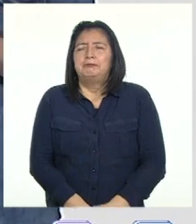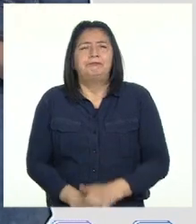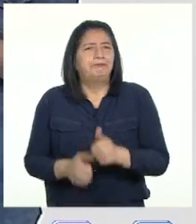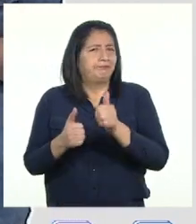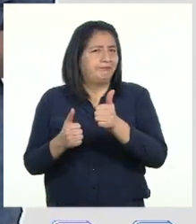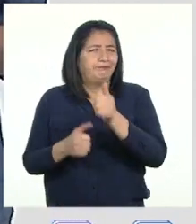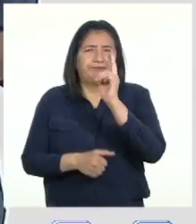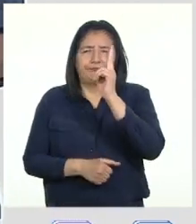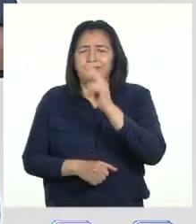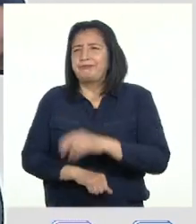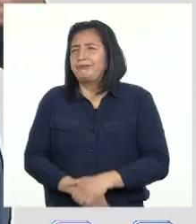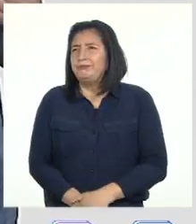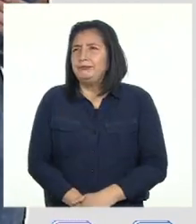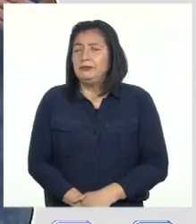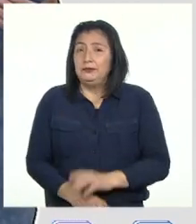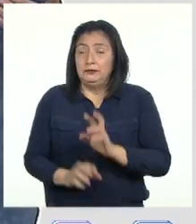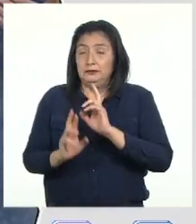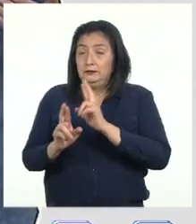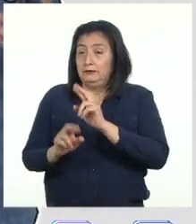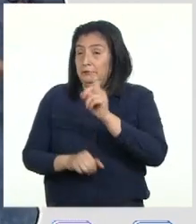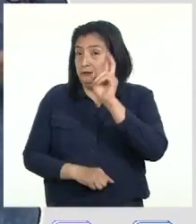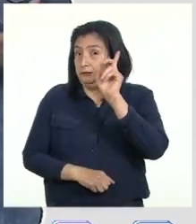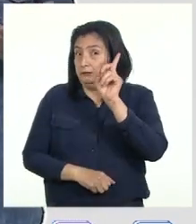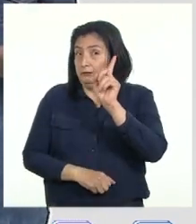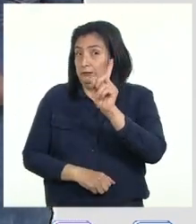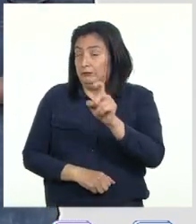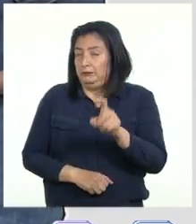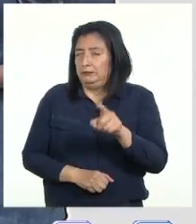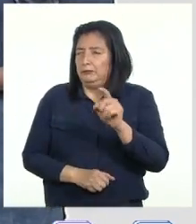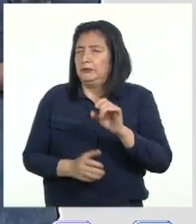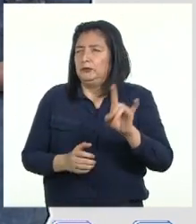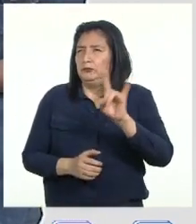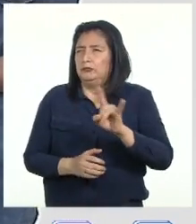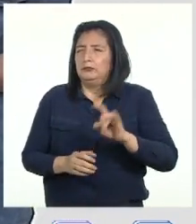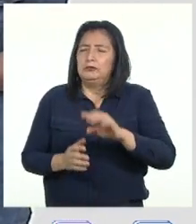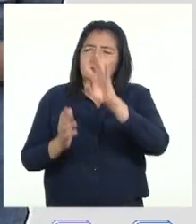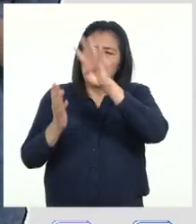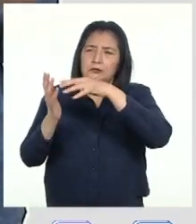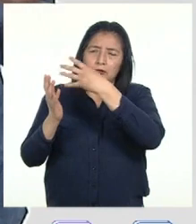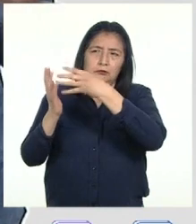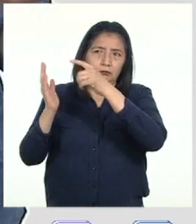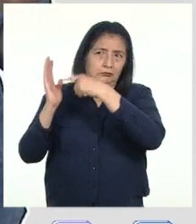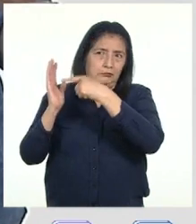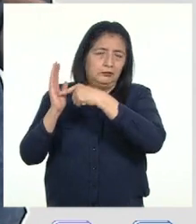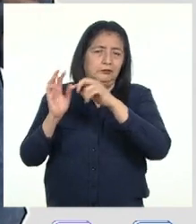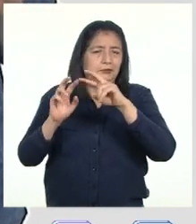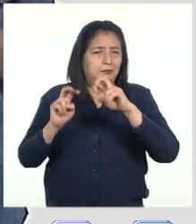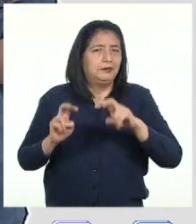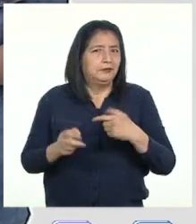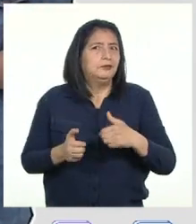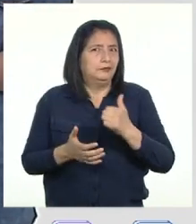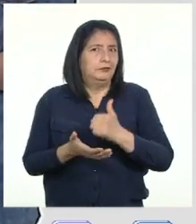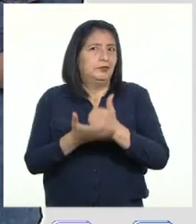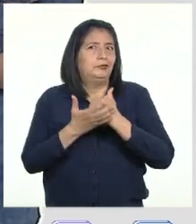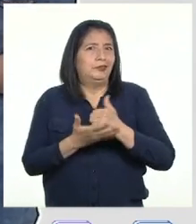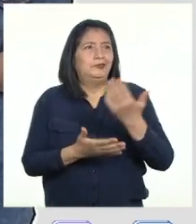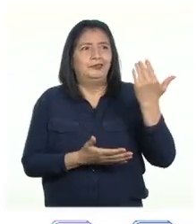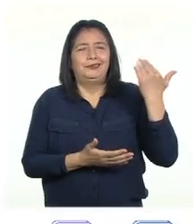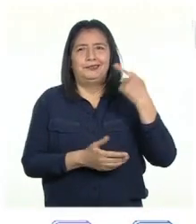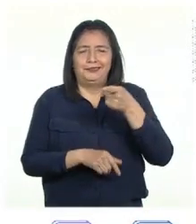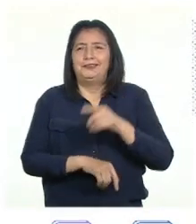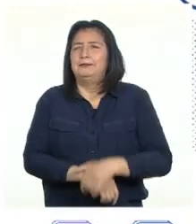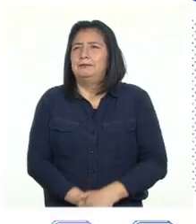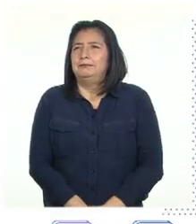Excelente, profesora Para responder a la pregunta, entonces creo que debemos utilizar el cuadro de investigación que tanto nos ha servido en actividades anteriores